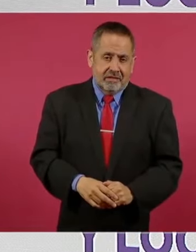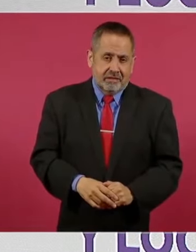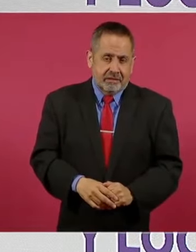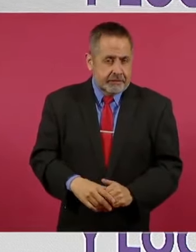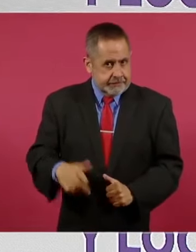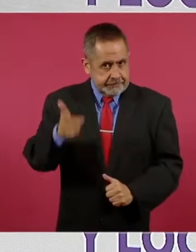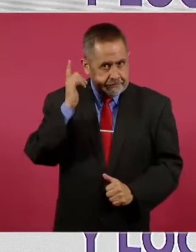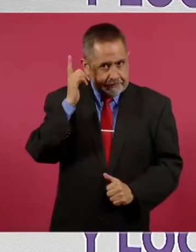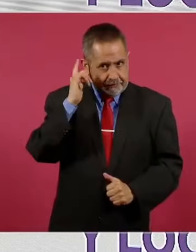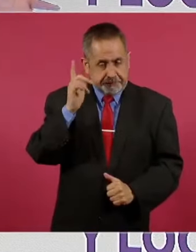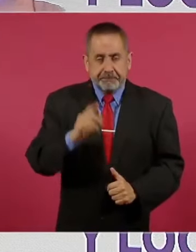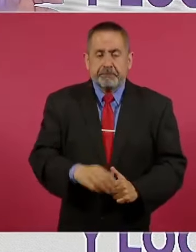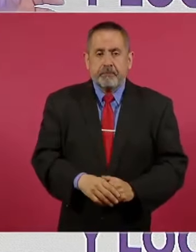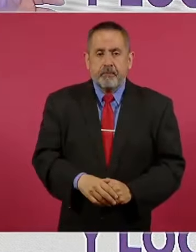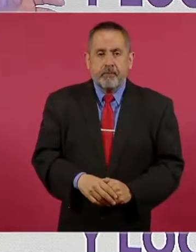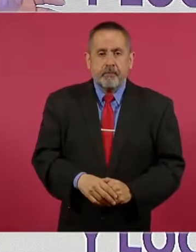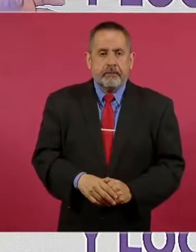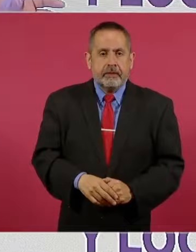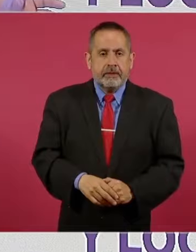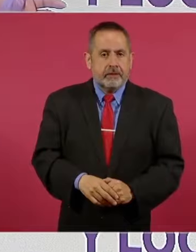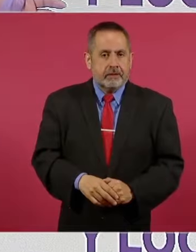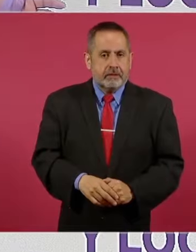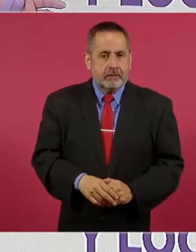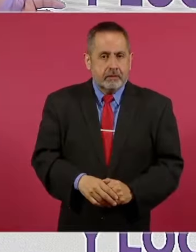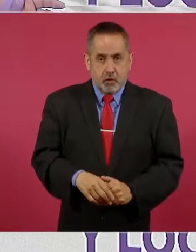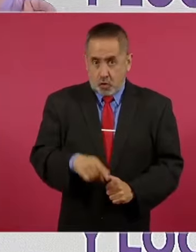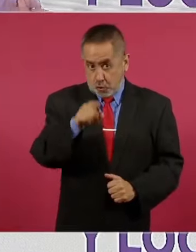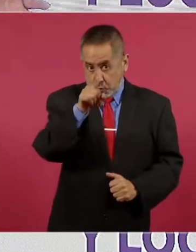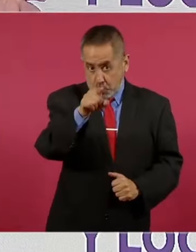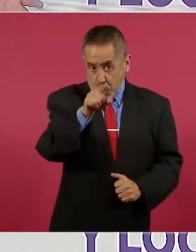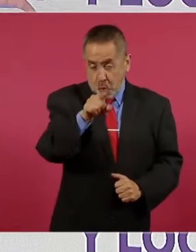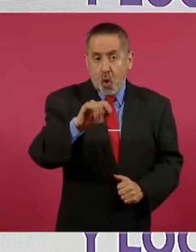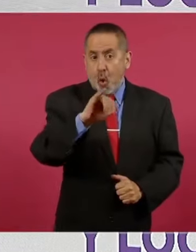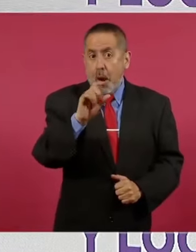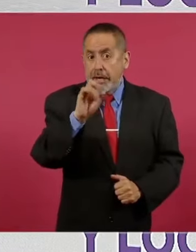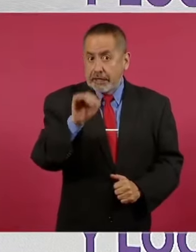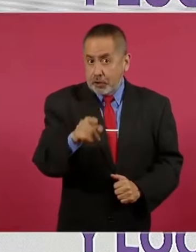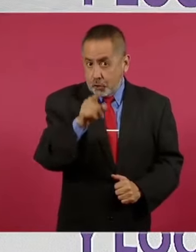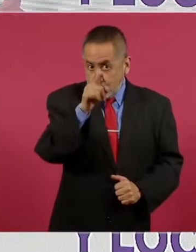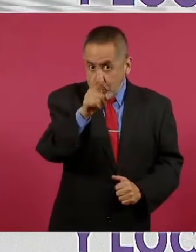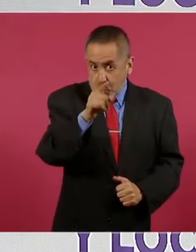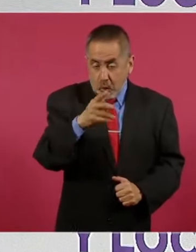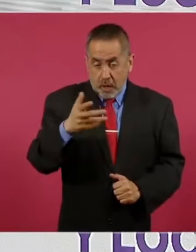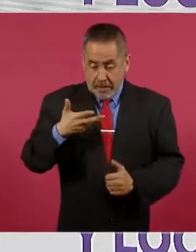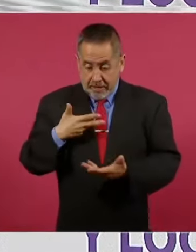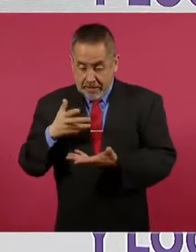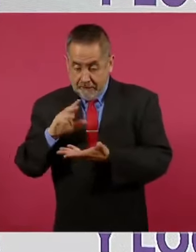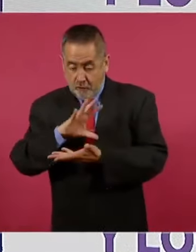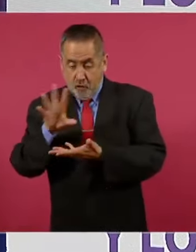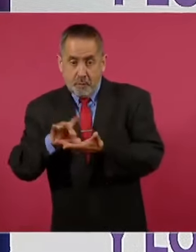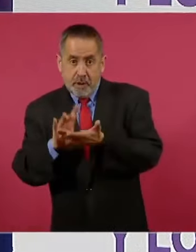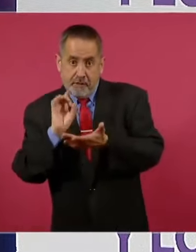Ojalá y cuando tengas toda la información